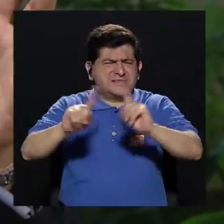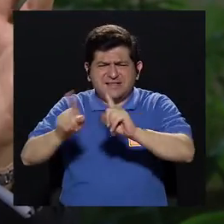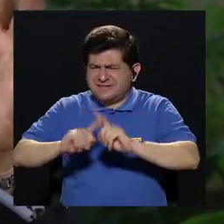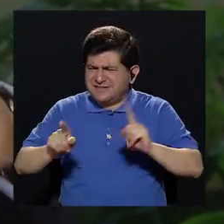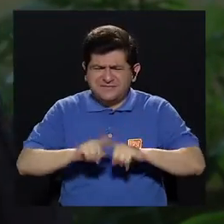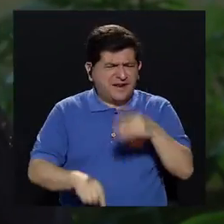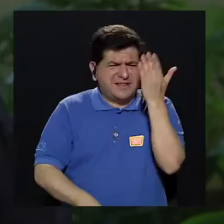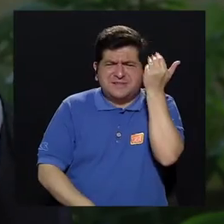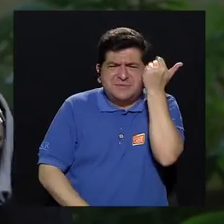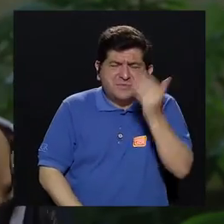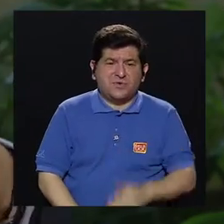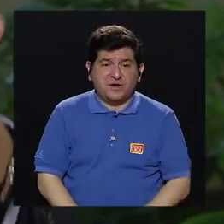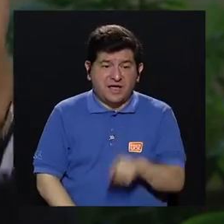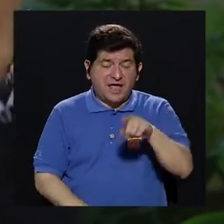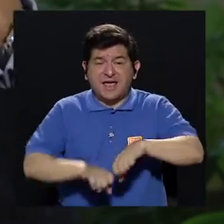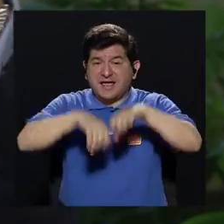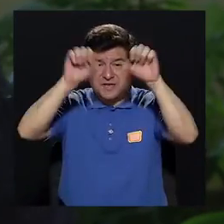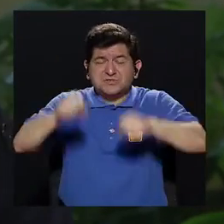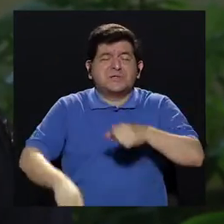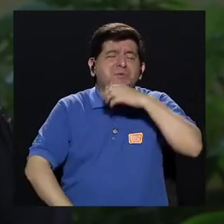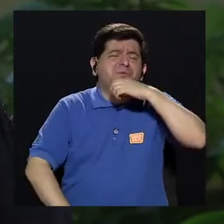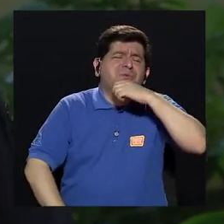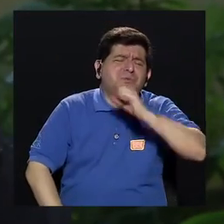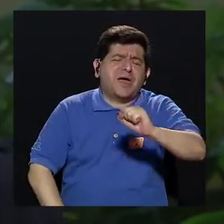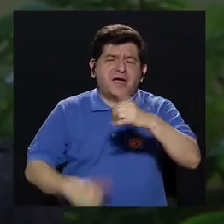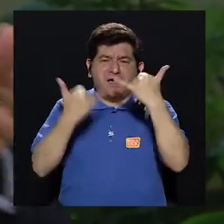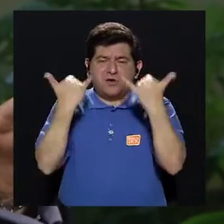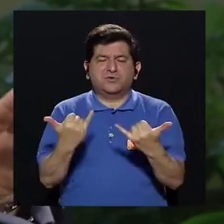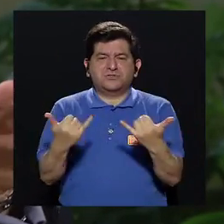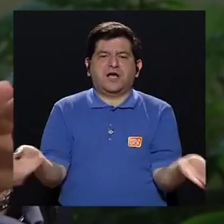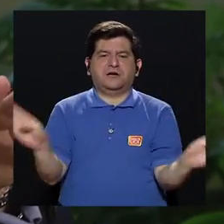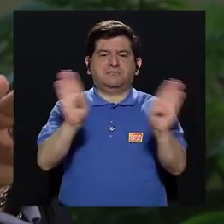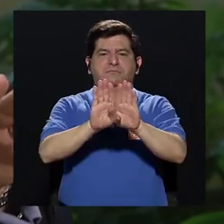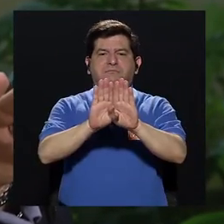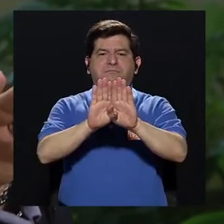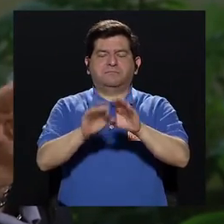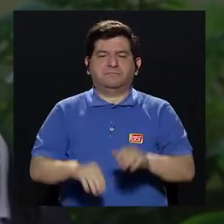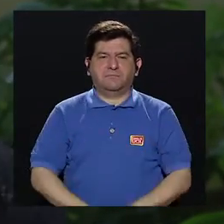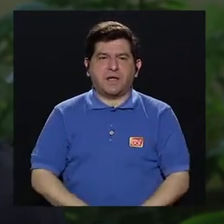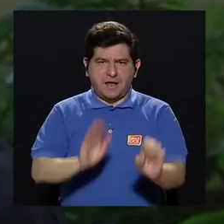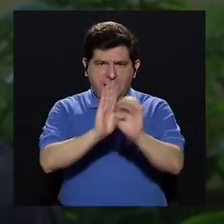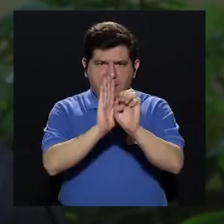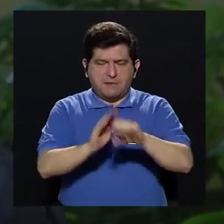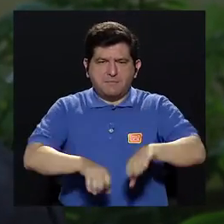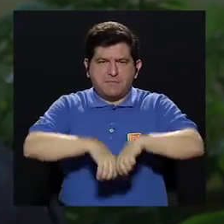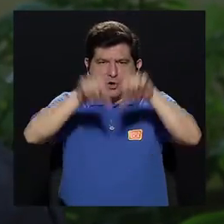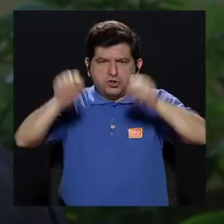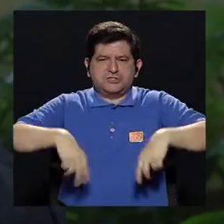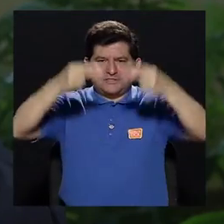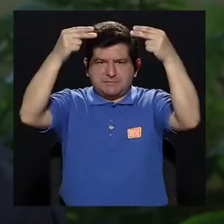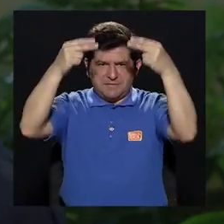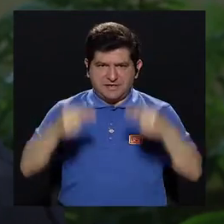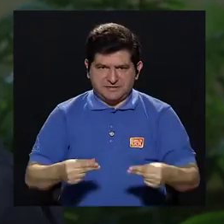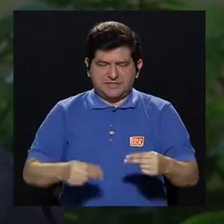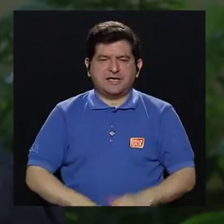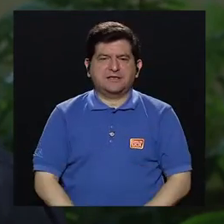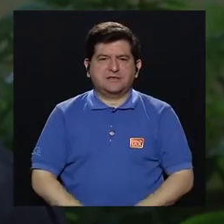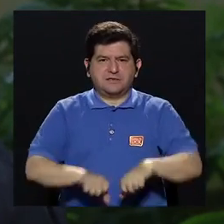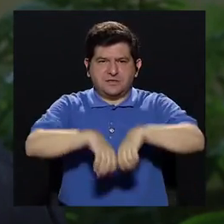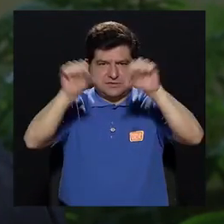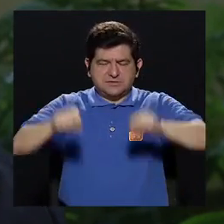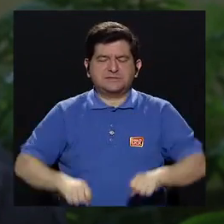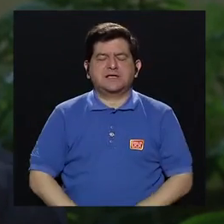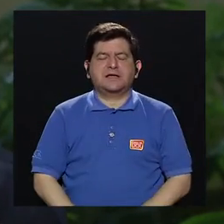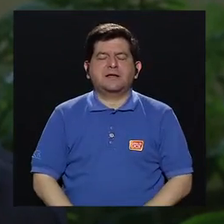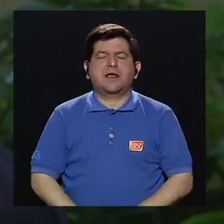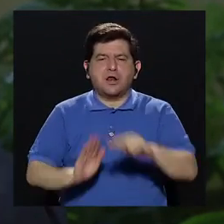montón, es que todos esos son regímenes viejos, que ya fueron cerrados. Entonces, por ejemplo, el regímen de Hacienda, el regímen de